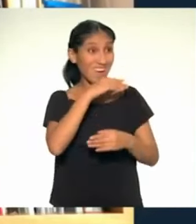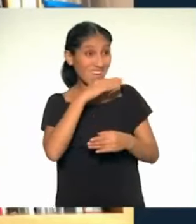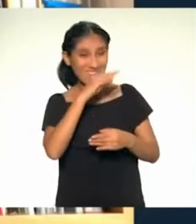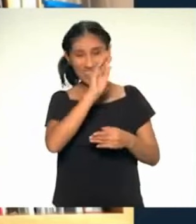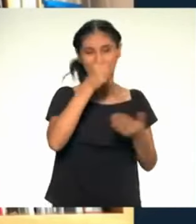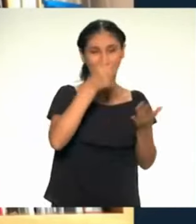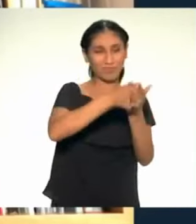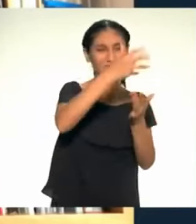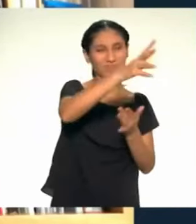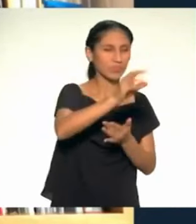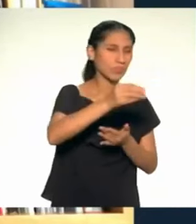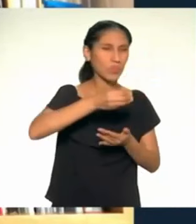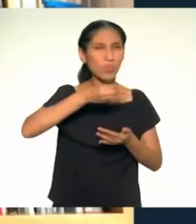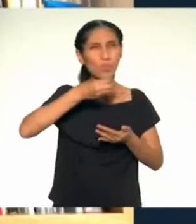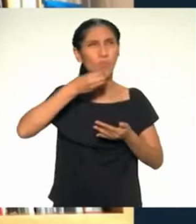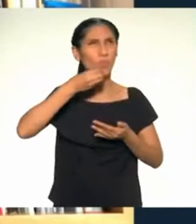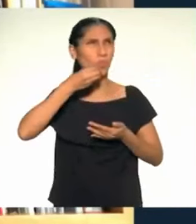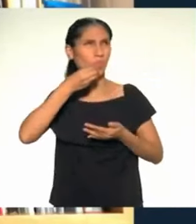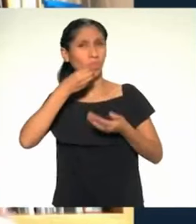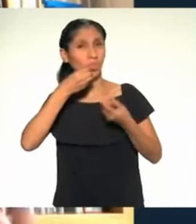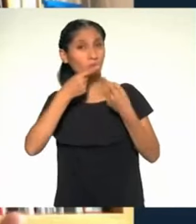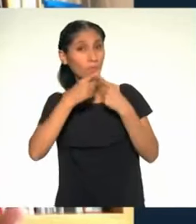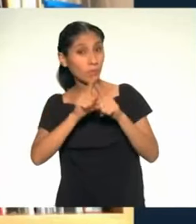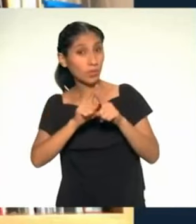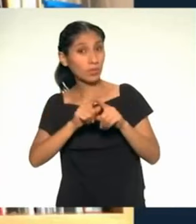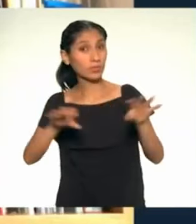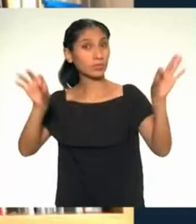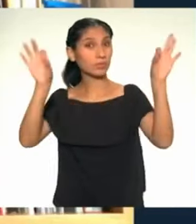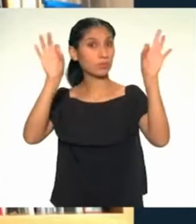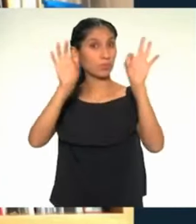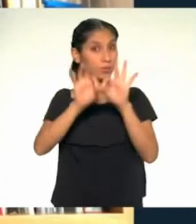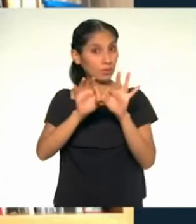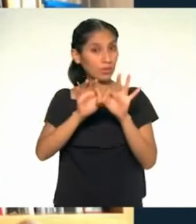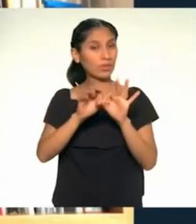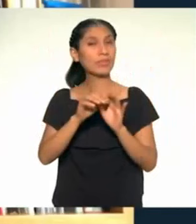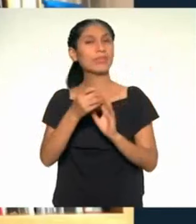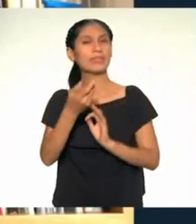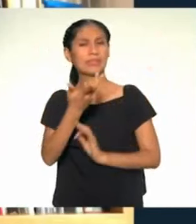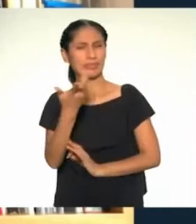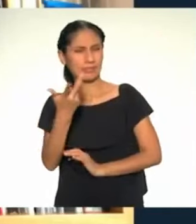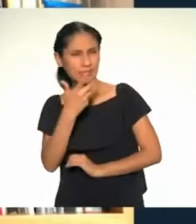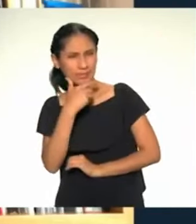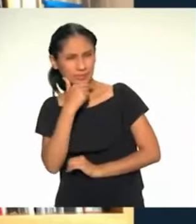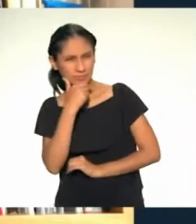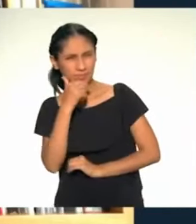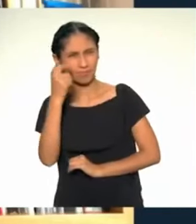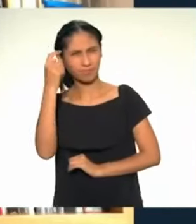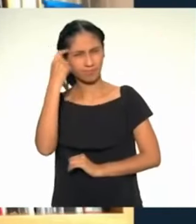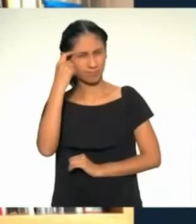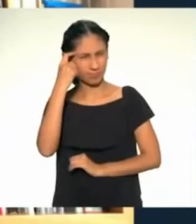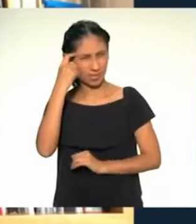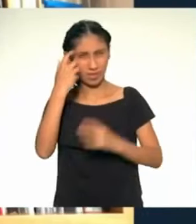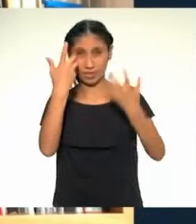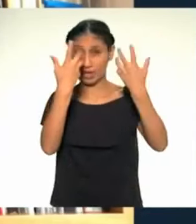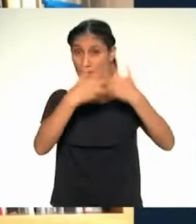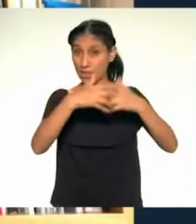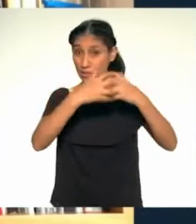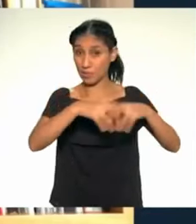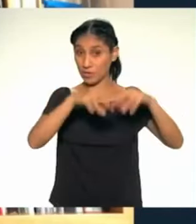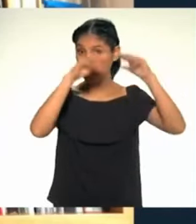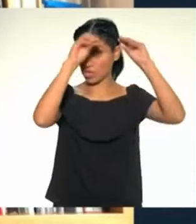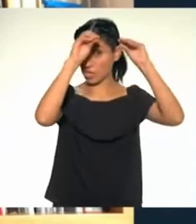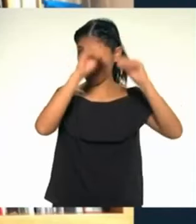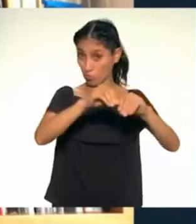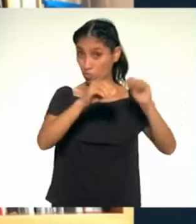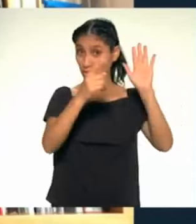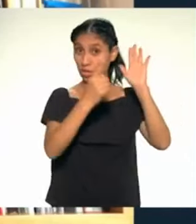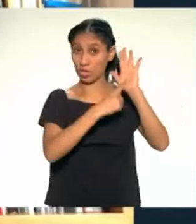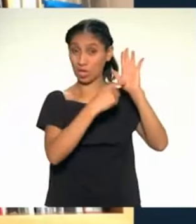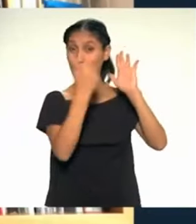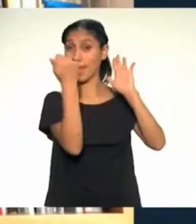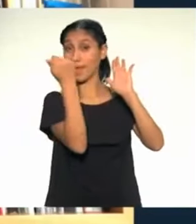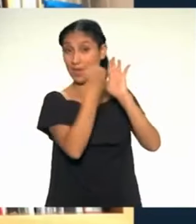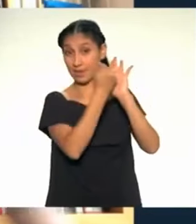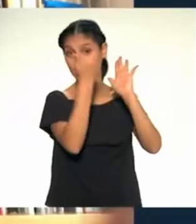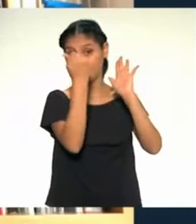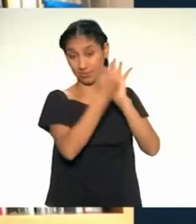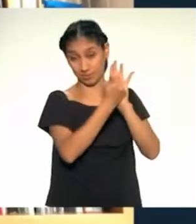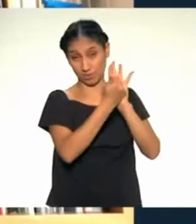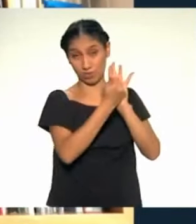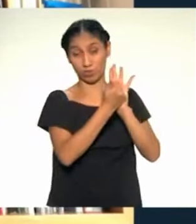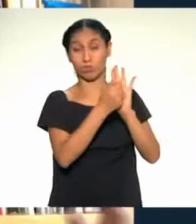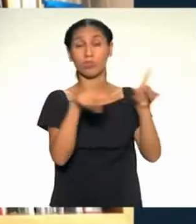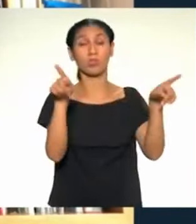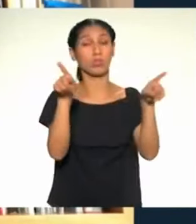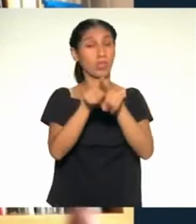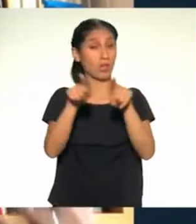Y como consumidores responsables, tenemos que incentivar a que las empresas la coloquen. También tenemos la oportunidad de